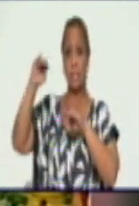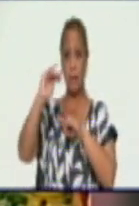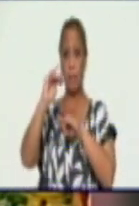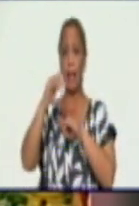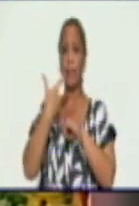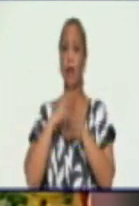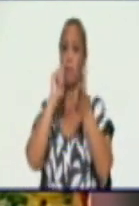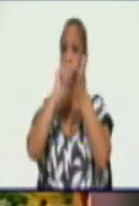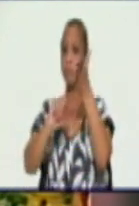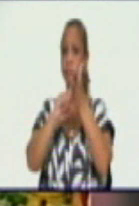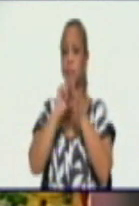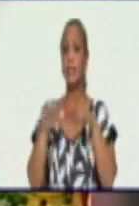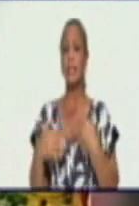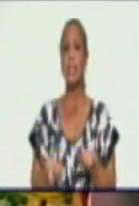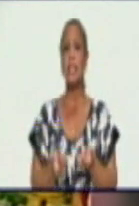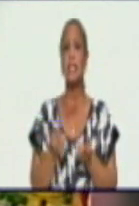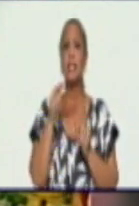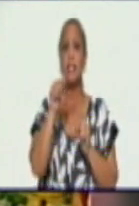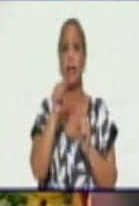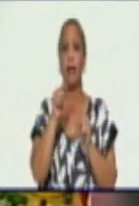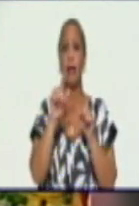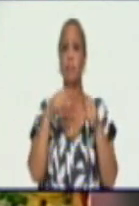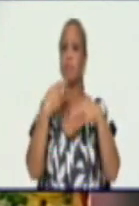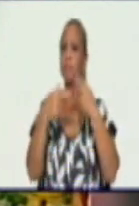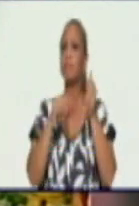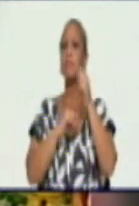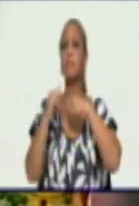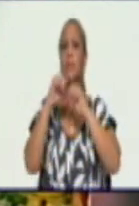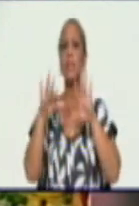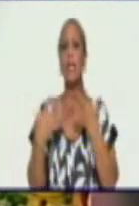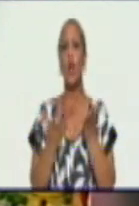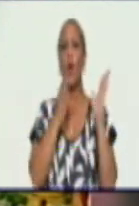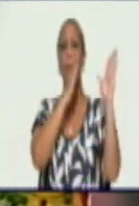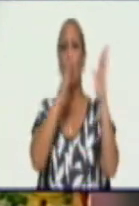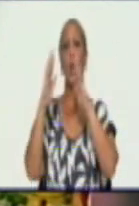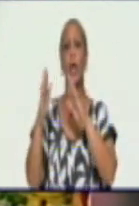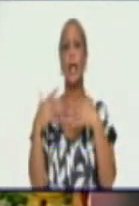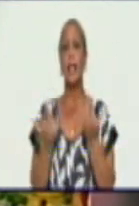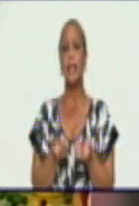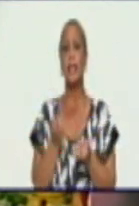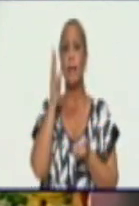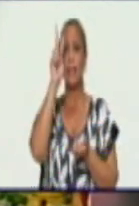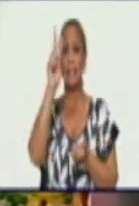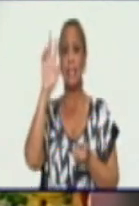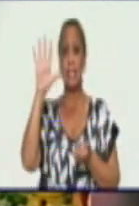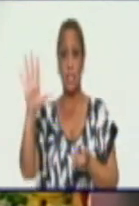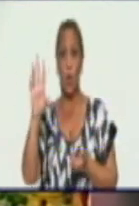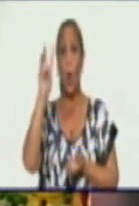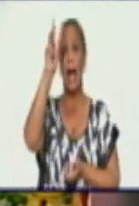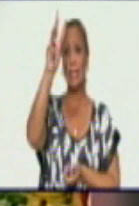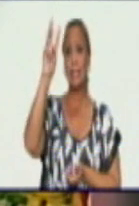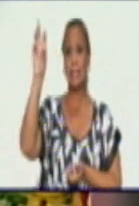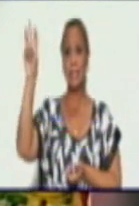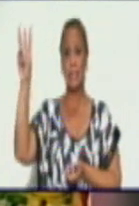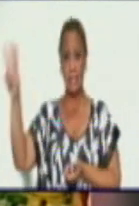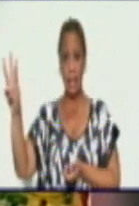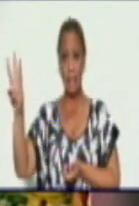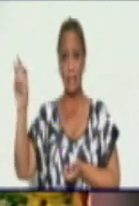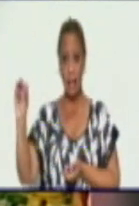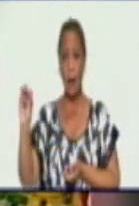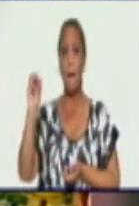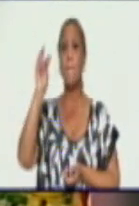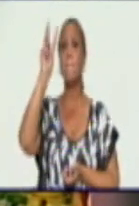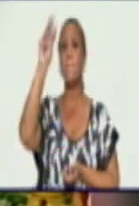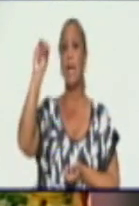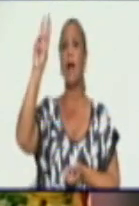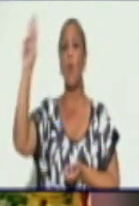los pronosticados, se reestructuraron los bloques en bloques de 25 a 30 megawatt, o se hicieron cuatro bloques